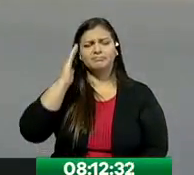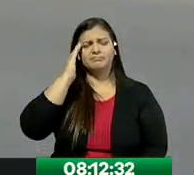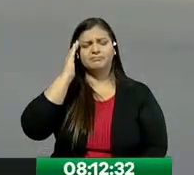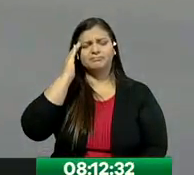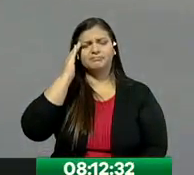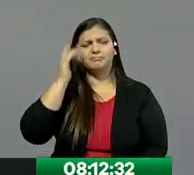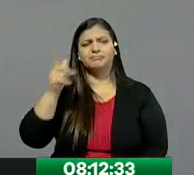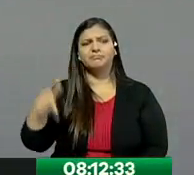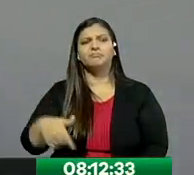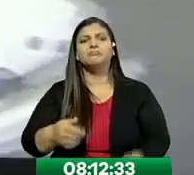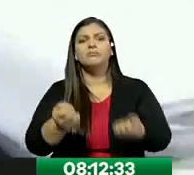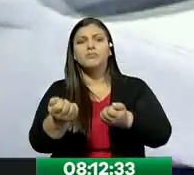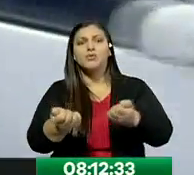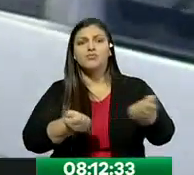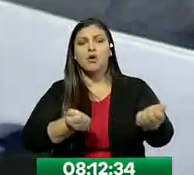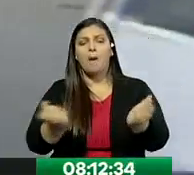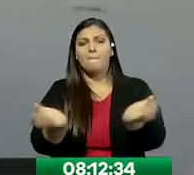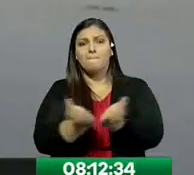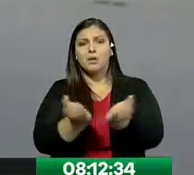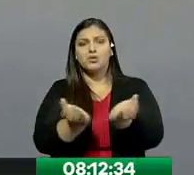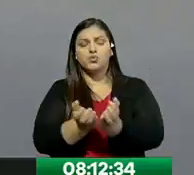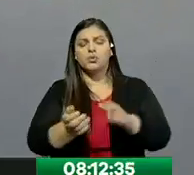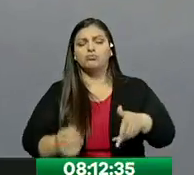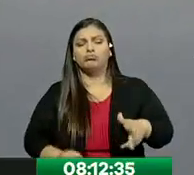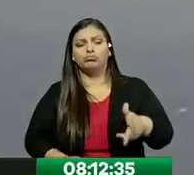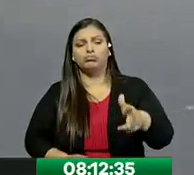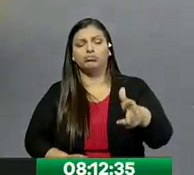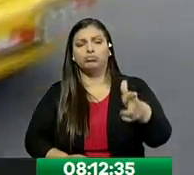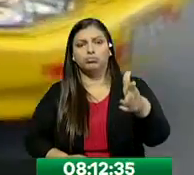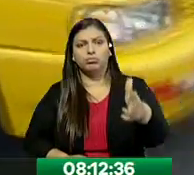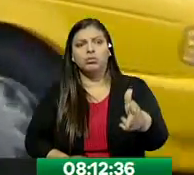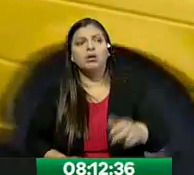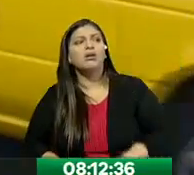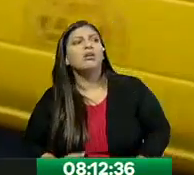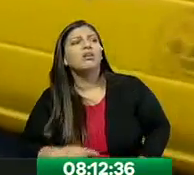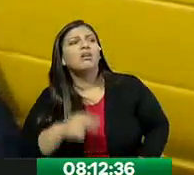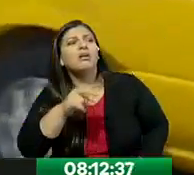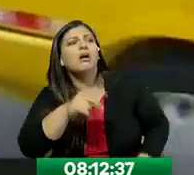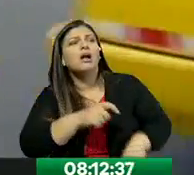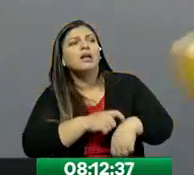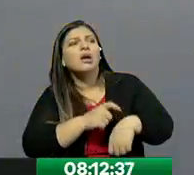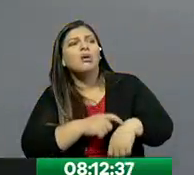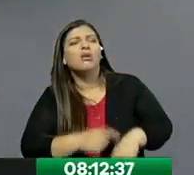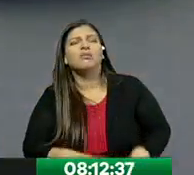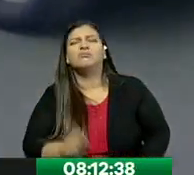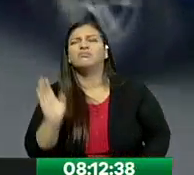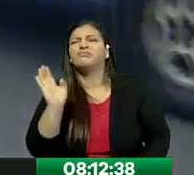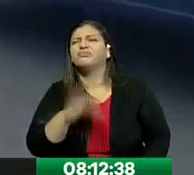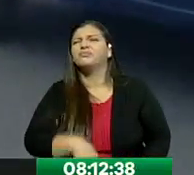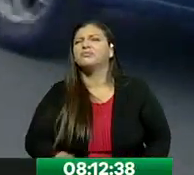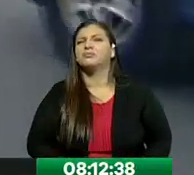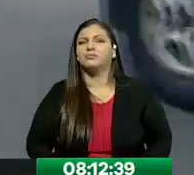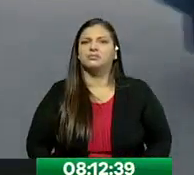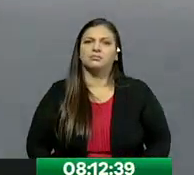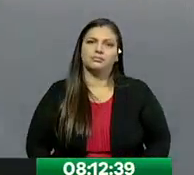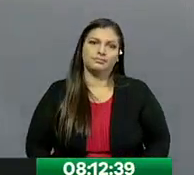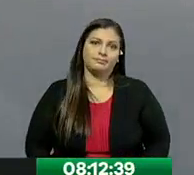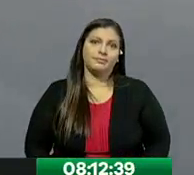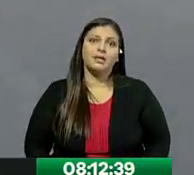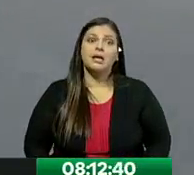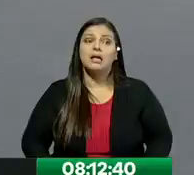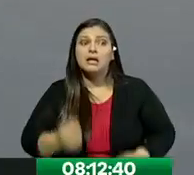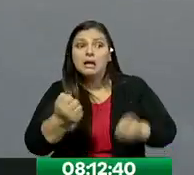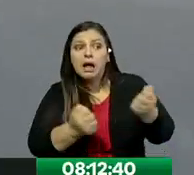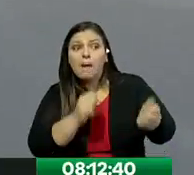listo. Ya está llegando Carla Aguas, vocera de Puerto Limpio, quien va a informar el trabajo que realiza